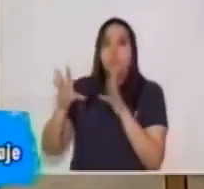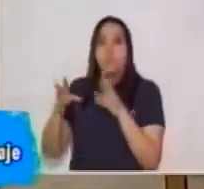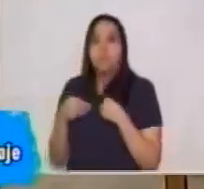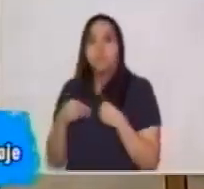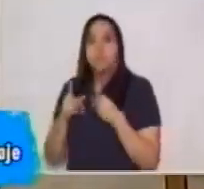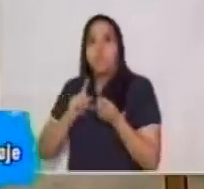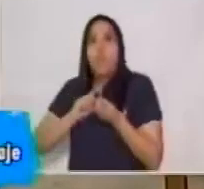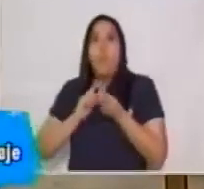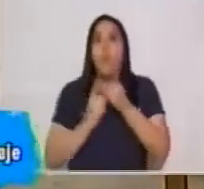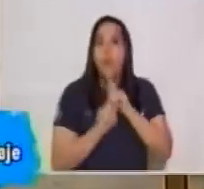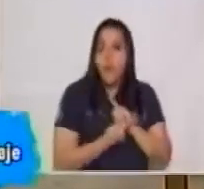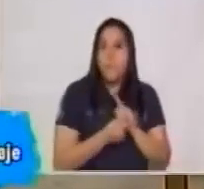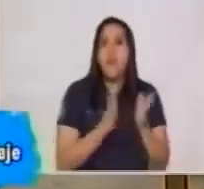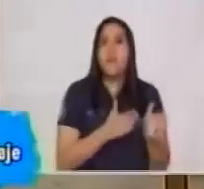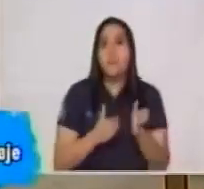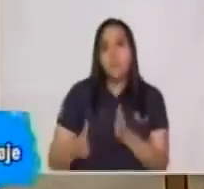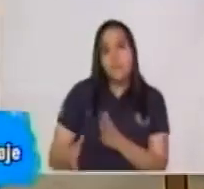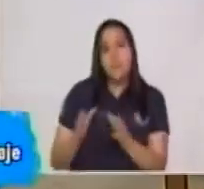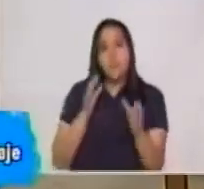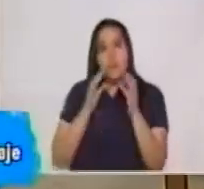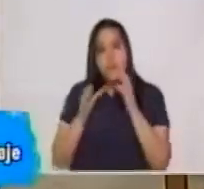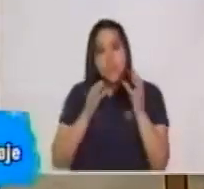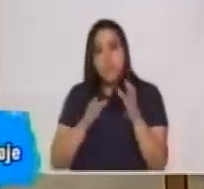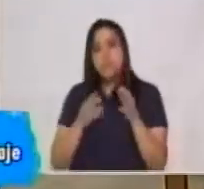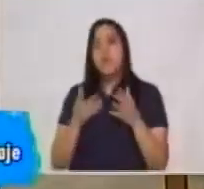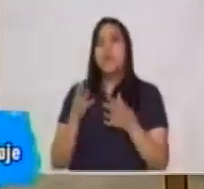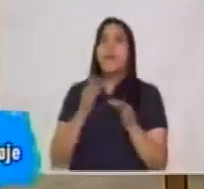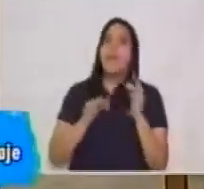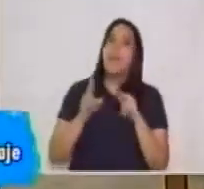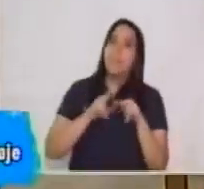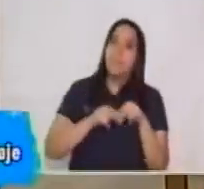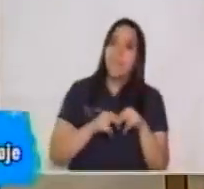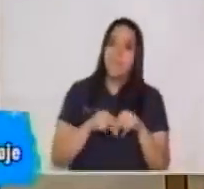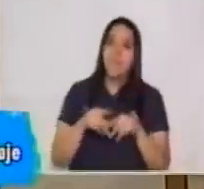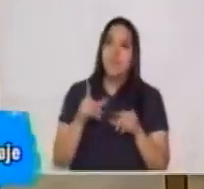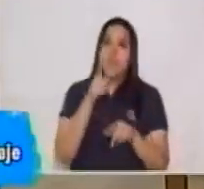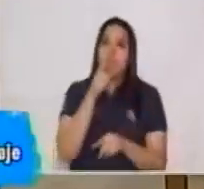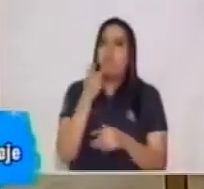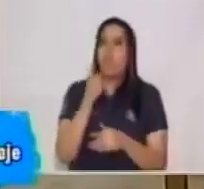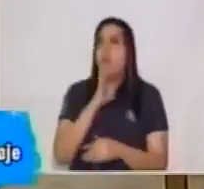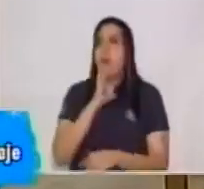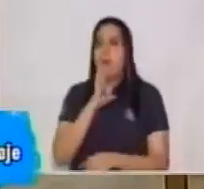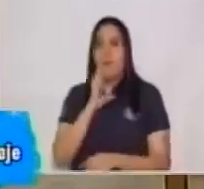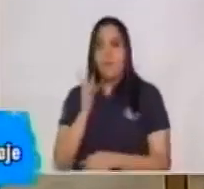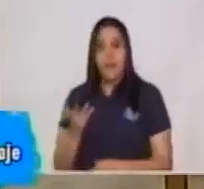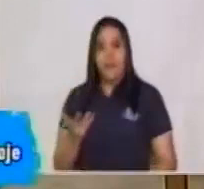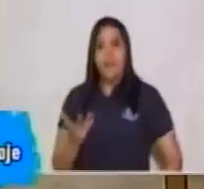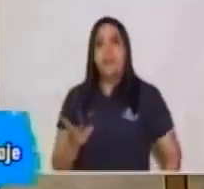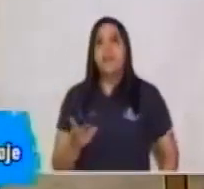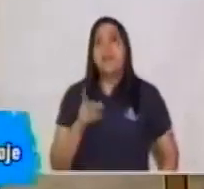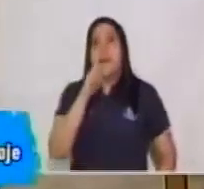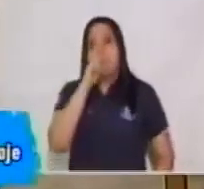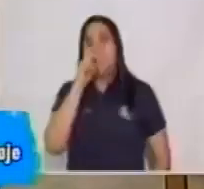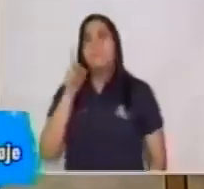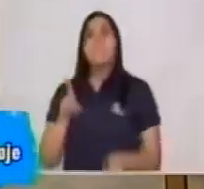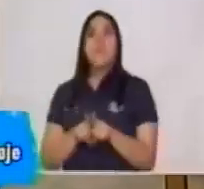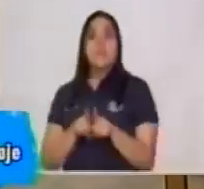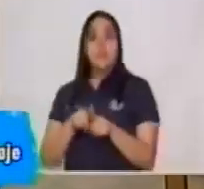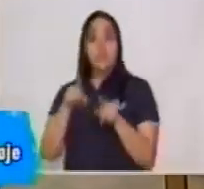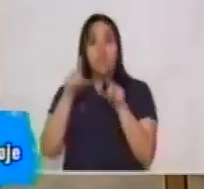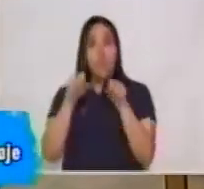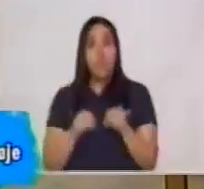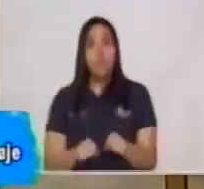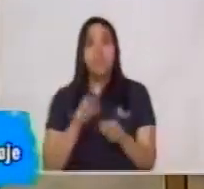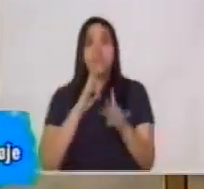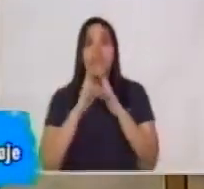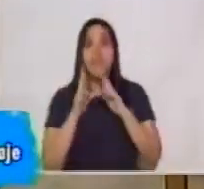adecúa el proceso de comunicación, dependiendo de con quiénes queremos nosotros establecer. Además, esto lo puede relacionar